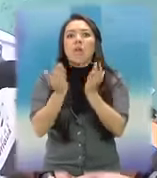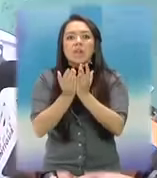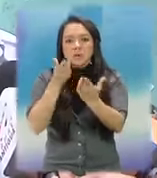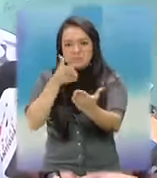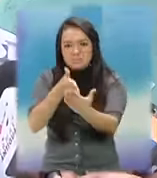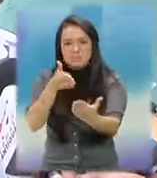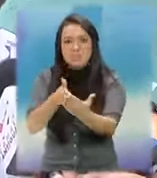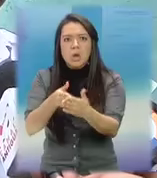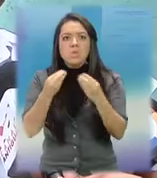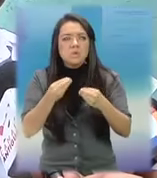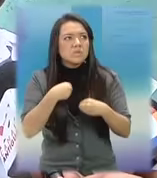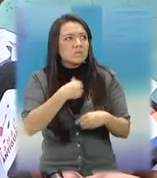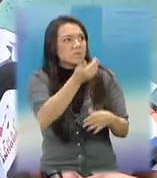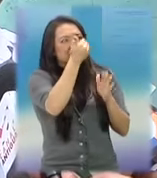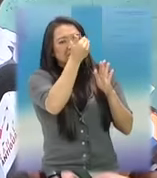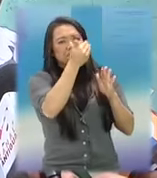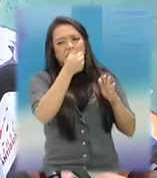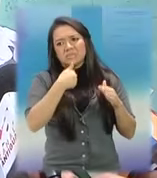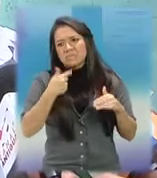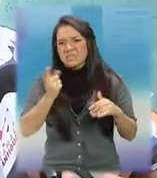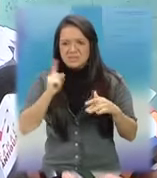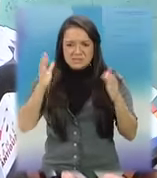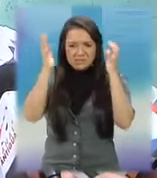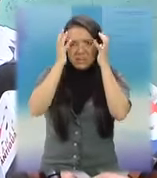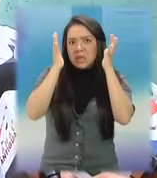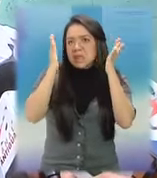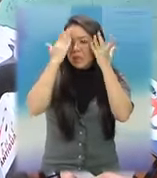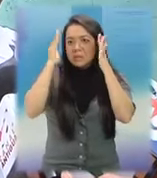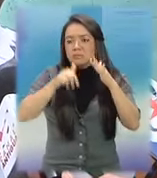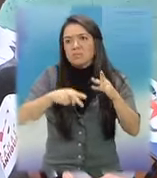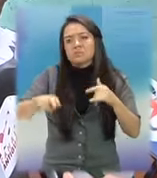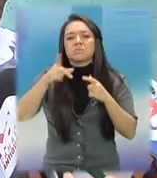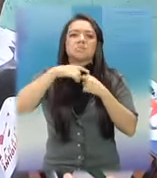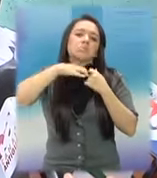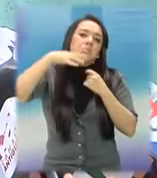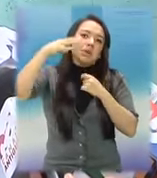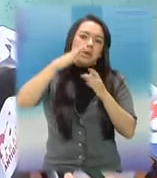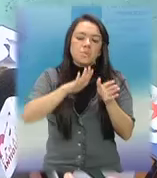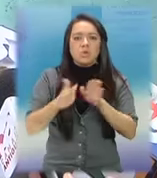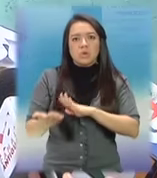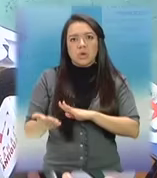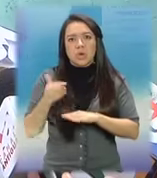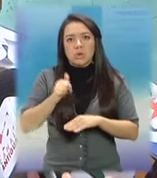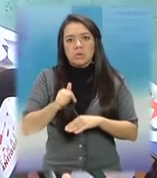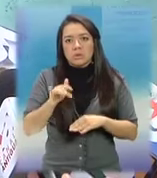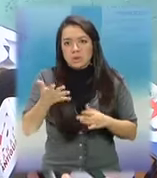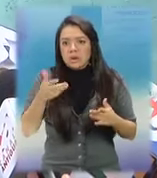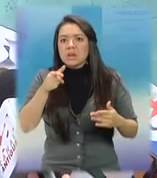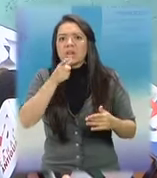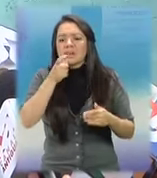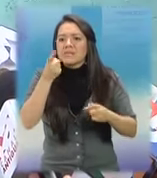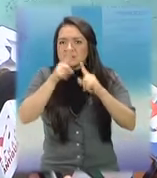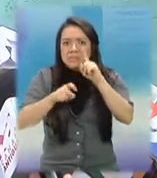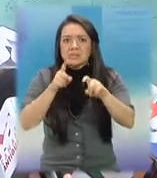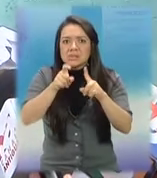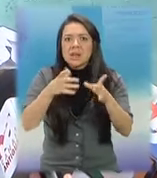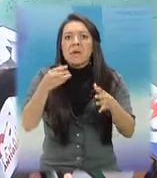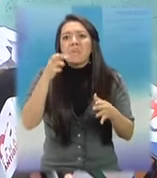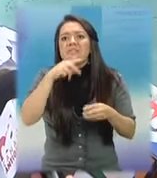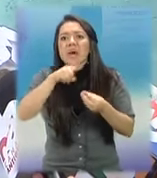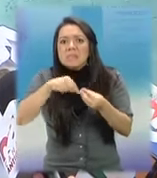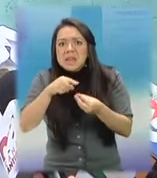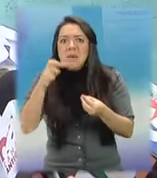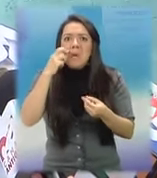En el interior del domicilio hay algunas personas curiosas y también familiares, pero todos guardan hermetismo en cuanto a lo sucedido, no han